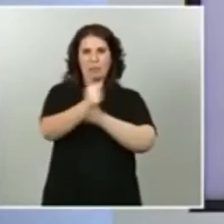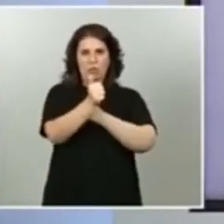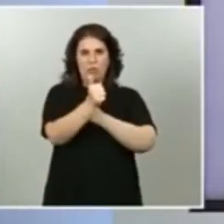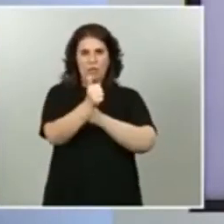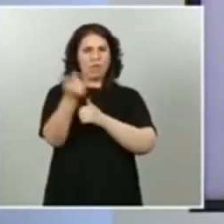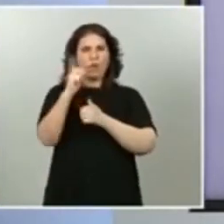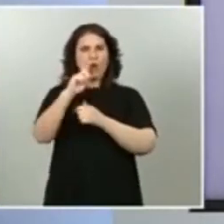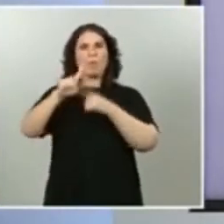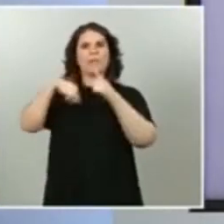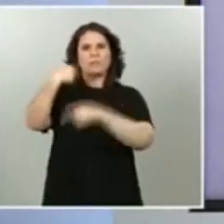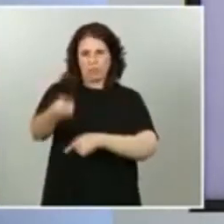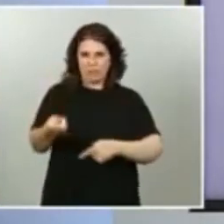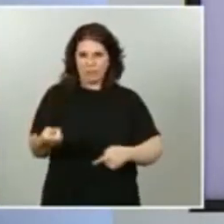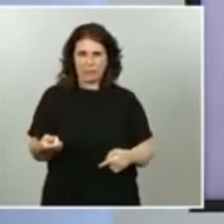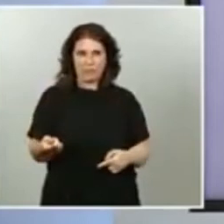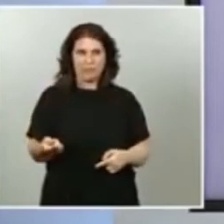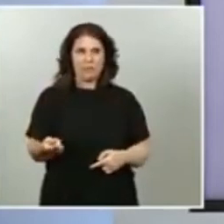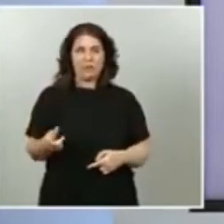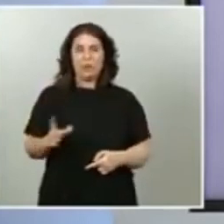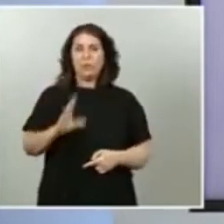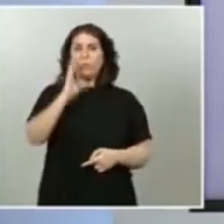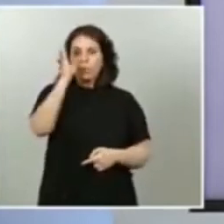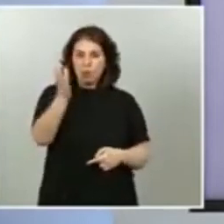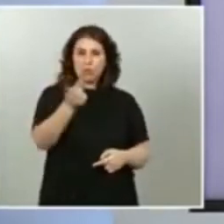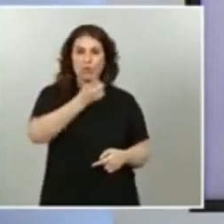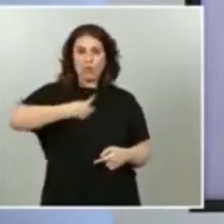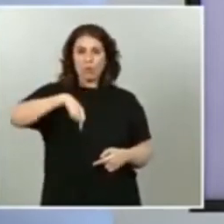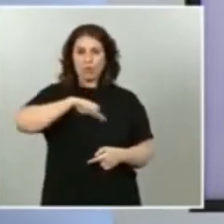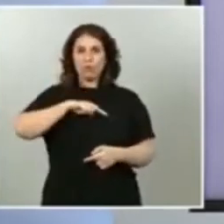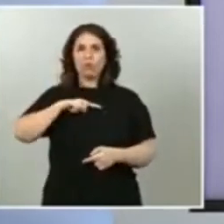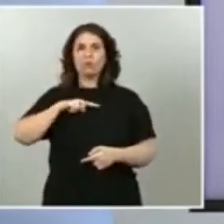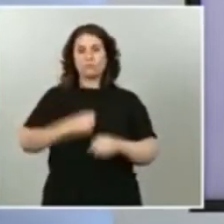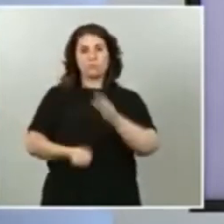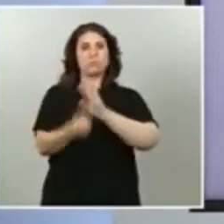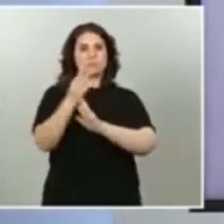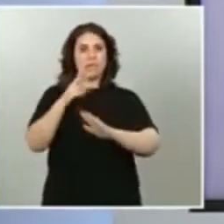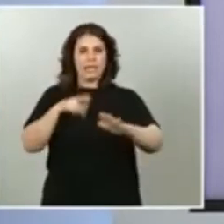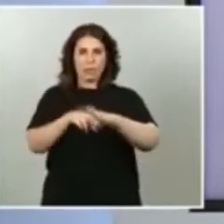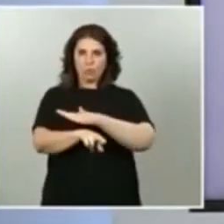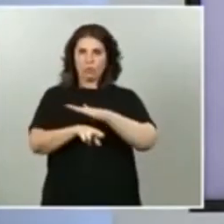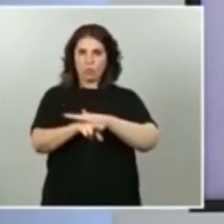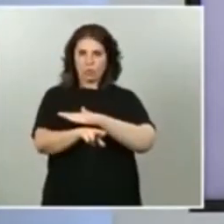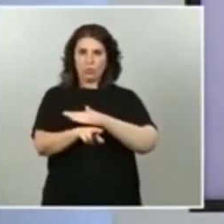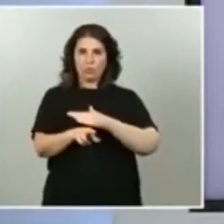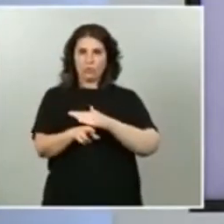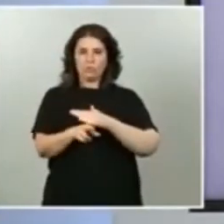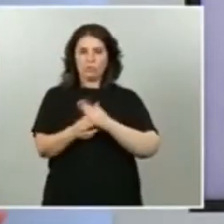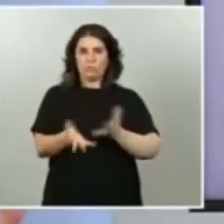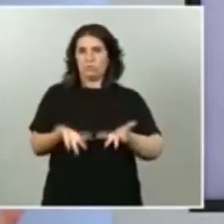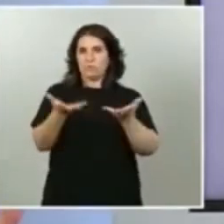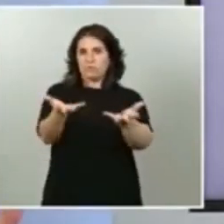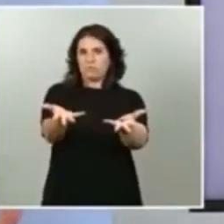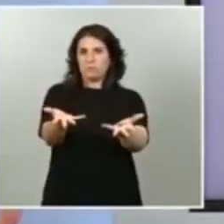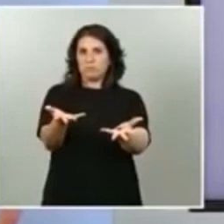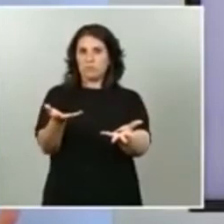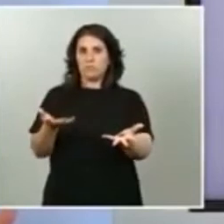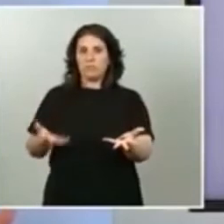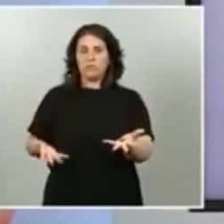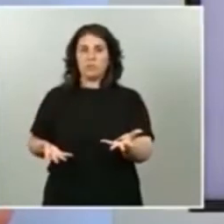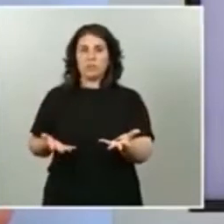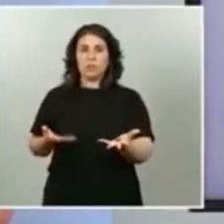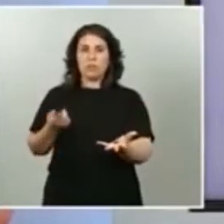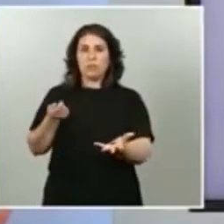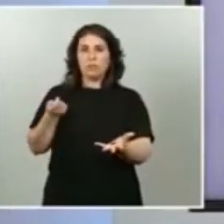este caso nosotros promovimos el recurso está a disposición coste no tiene coste no tiene